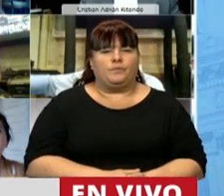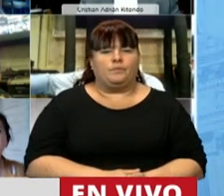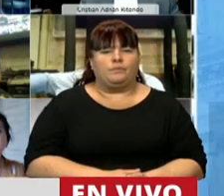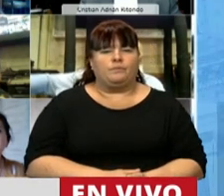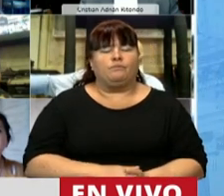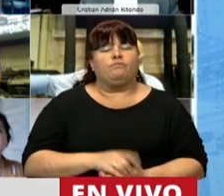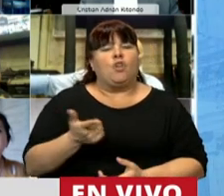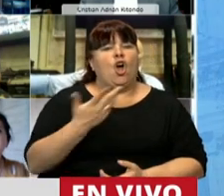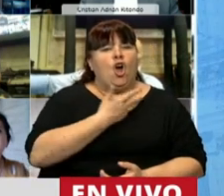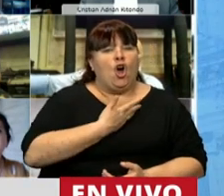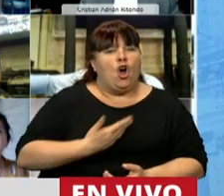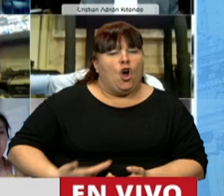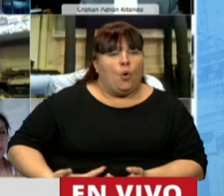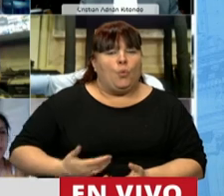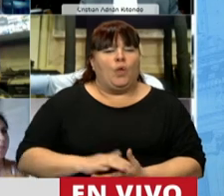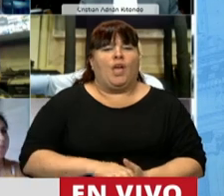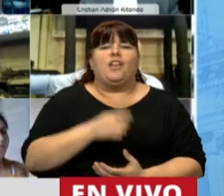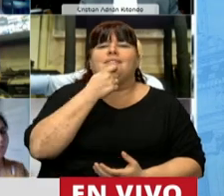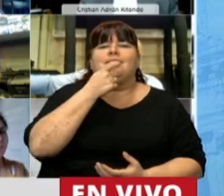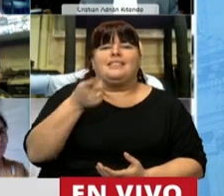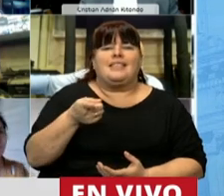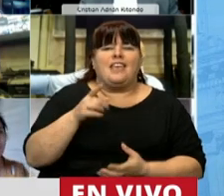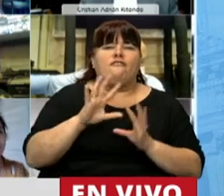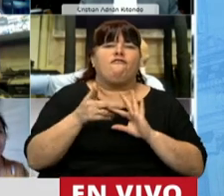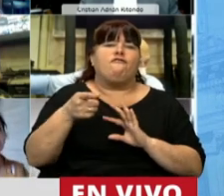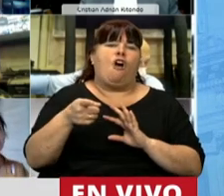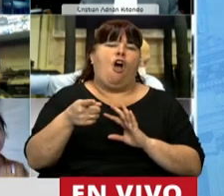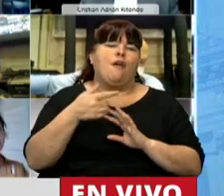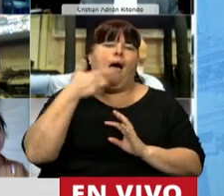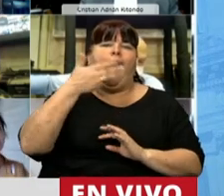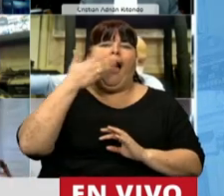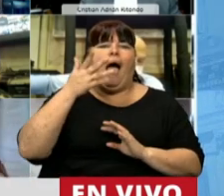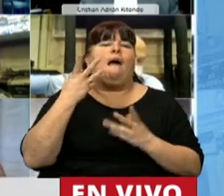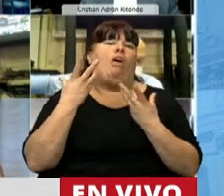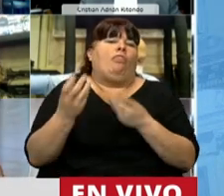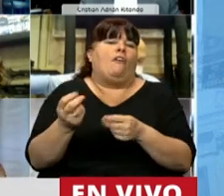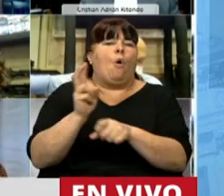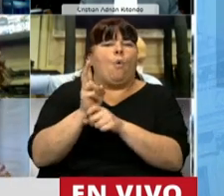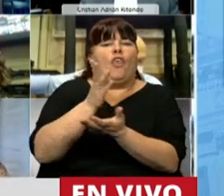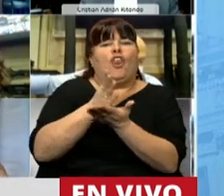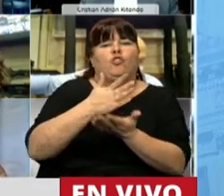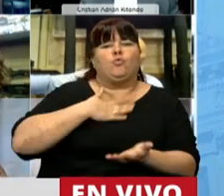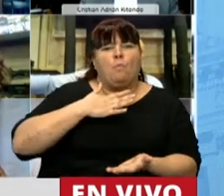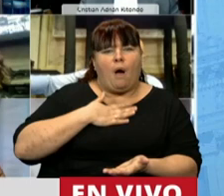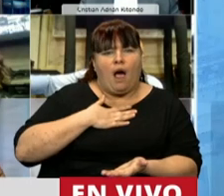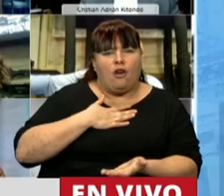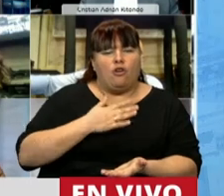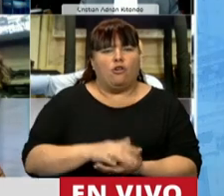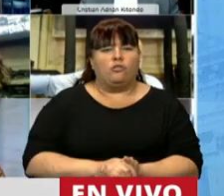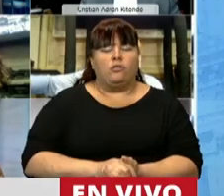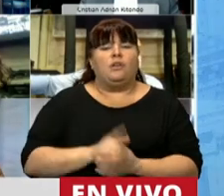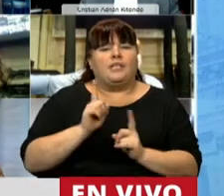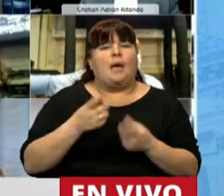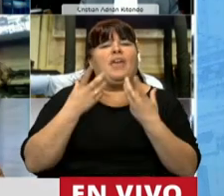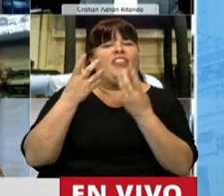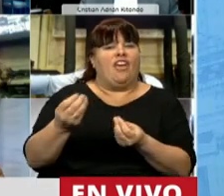Un gobierno que estructura su relato en la defensa de los derechos humanos y